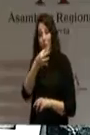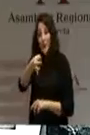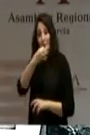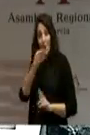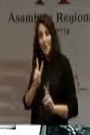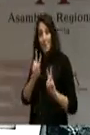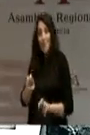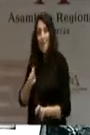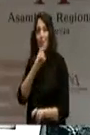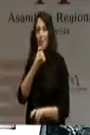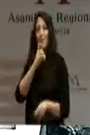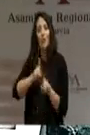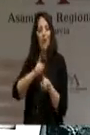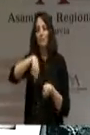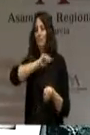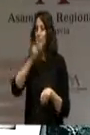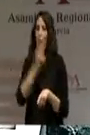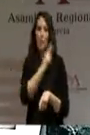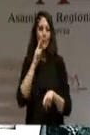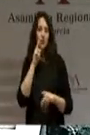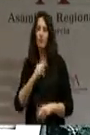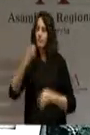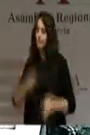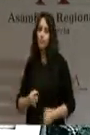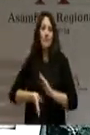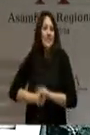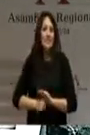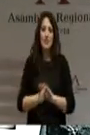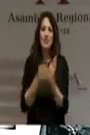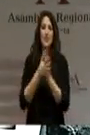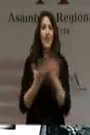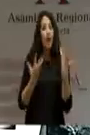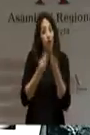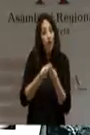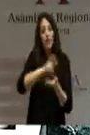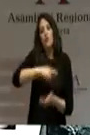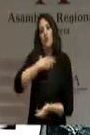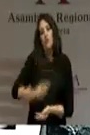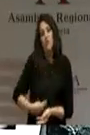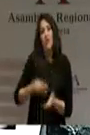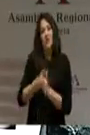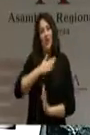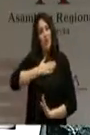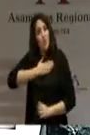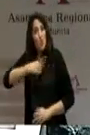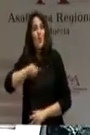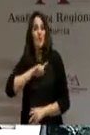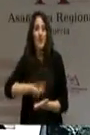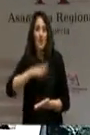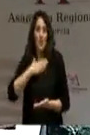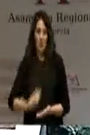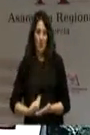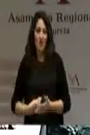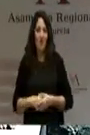reafirmar nuestro compromiso, el del Partido Socialista, con la región, con nuestra región. Ayer describió usted,